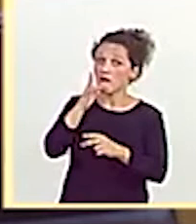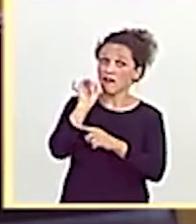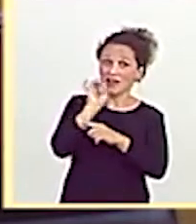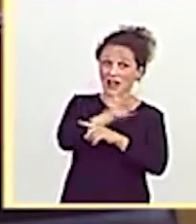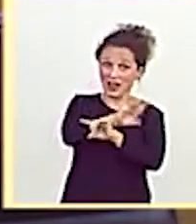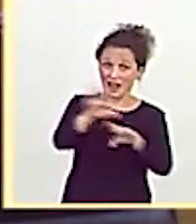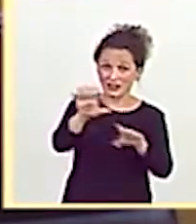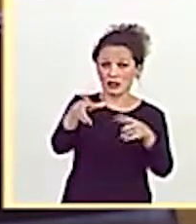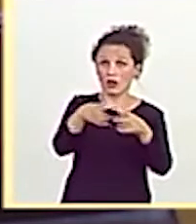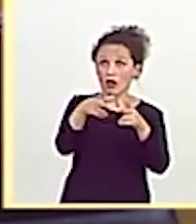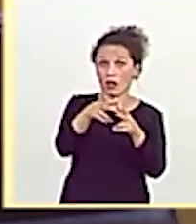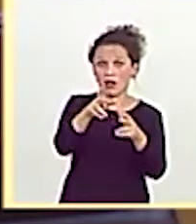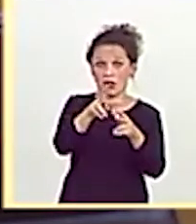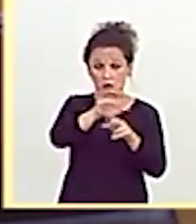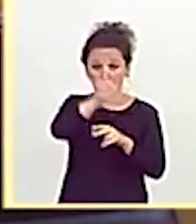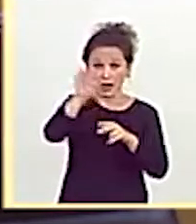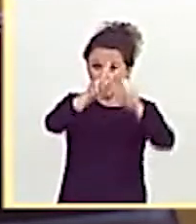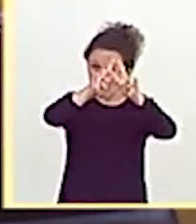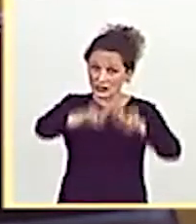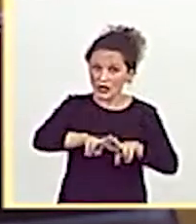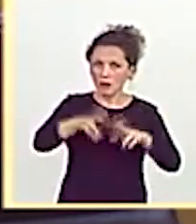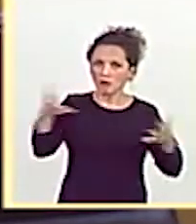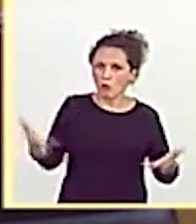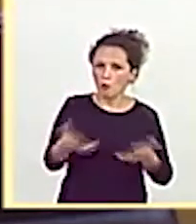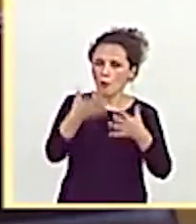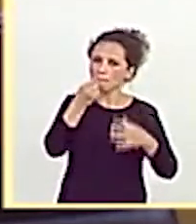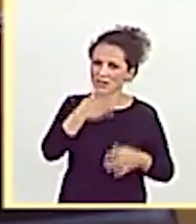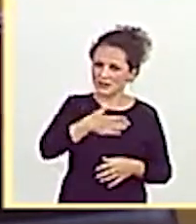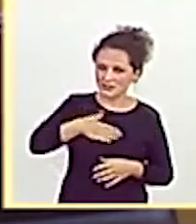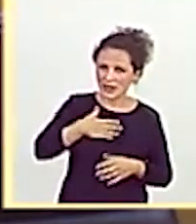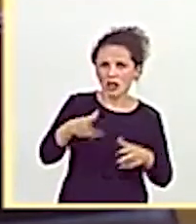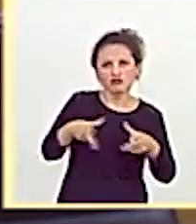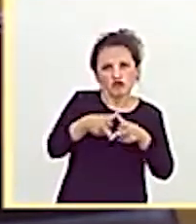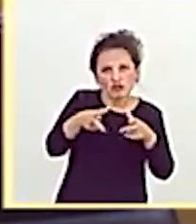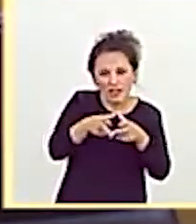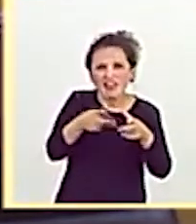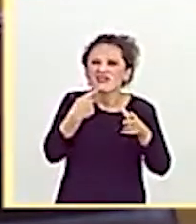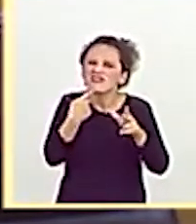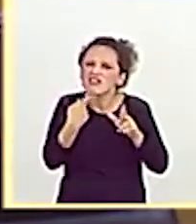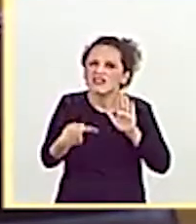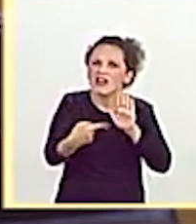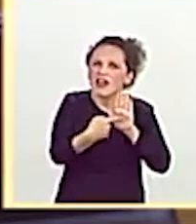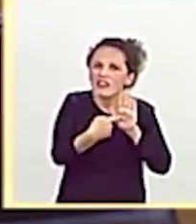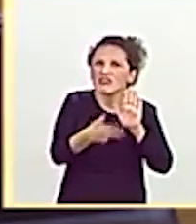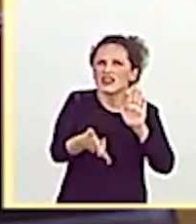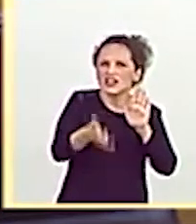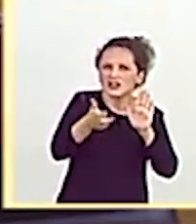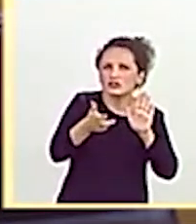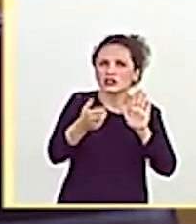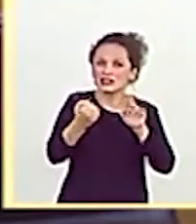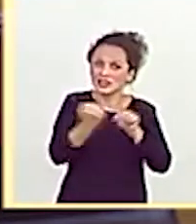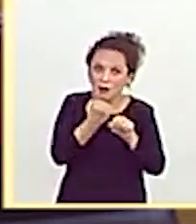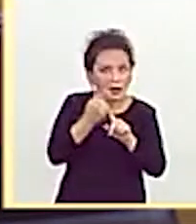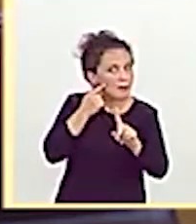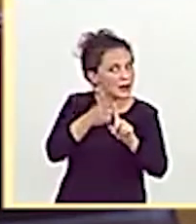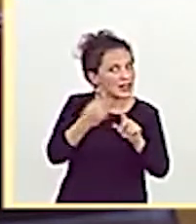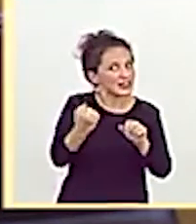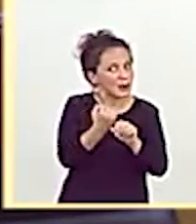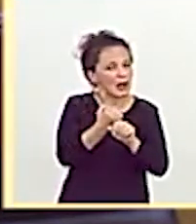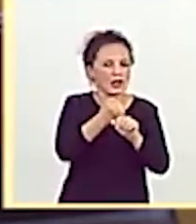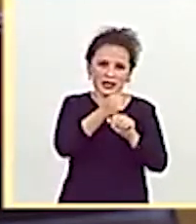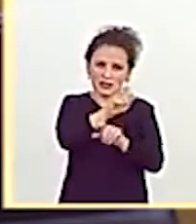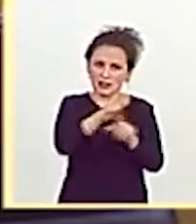garantiza derechos sociales y promueve el bienestar social habla sobre derechos del y al trabajo y de protección de los